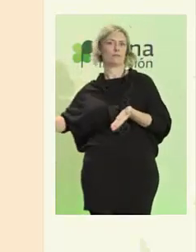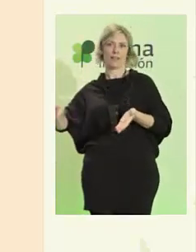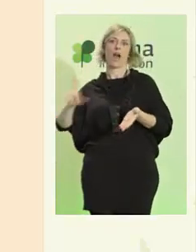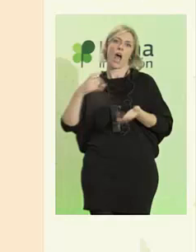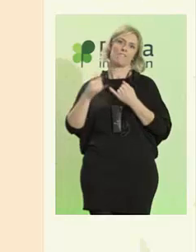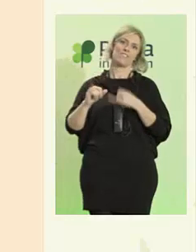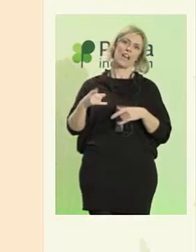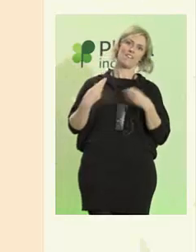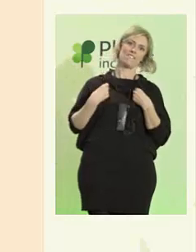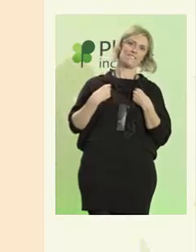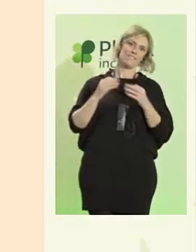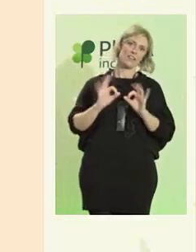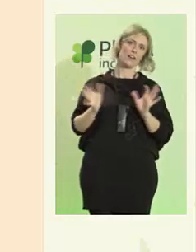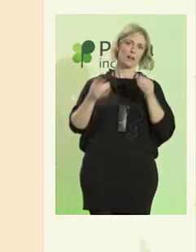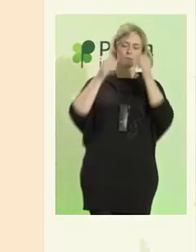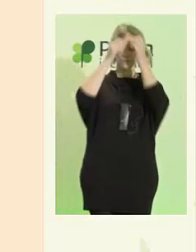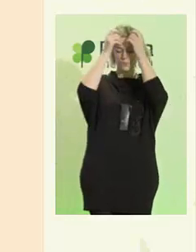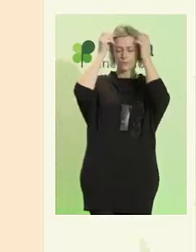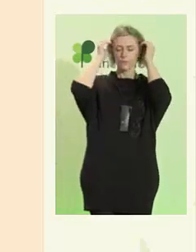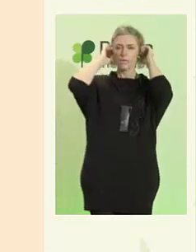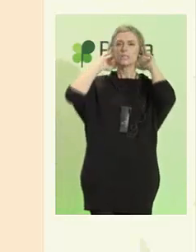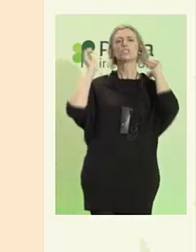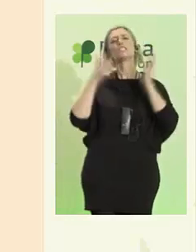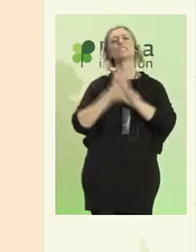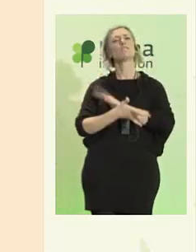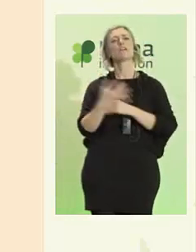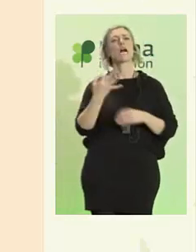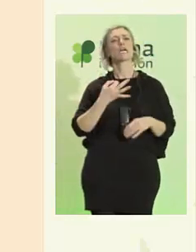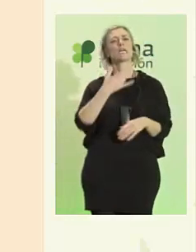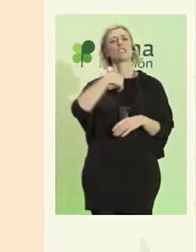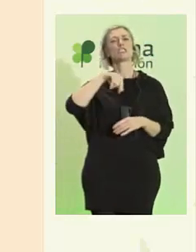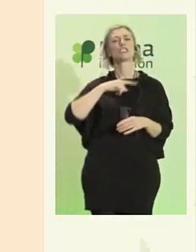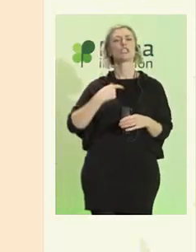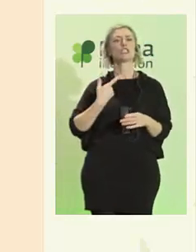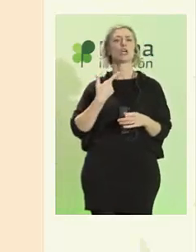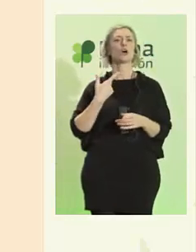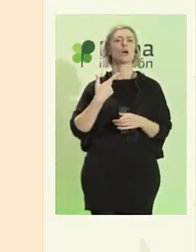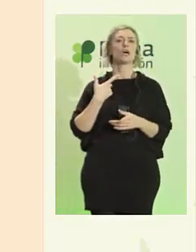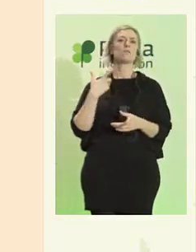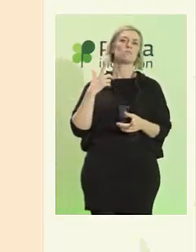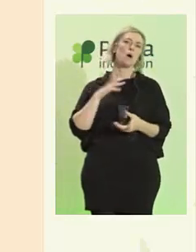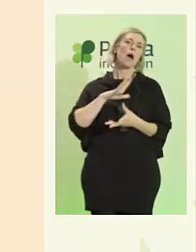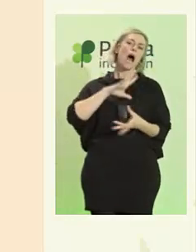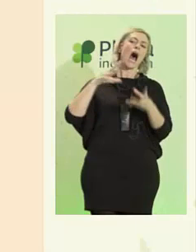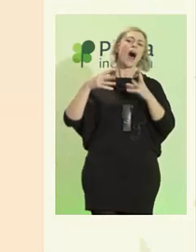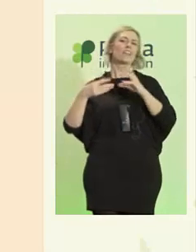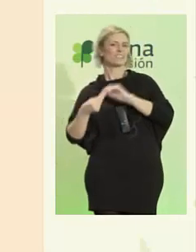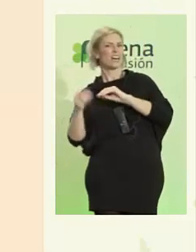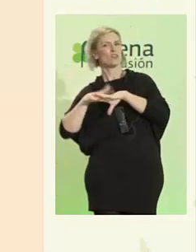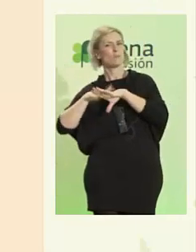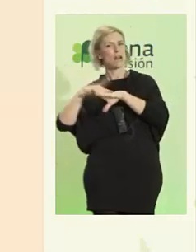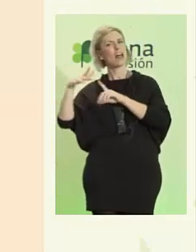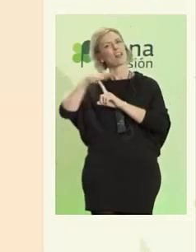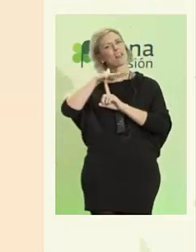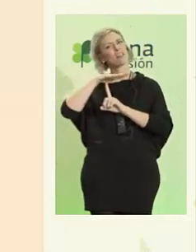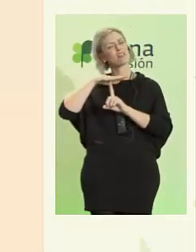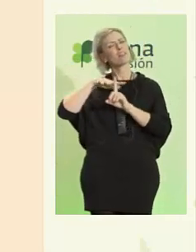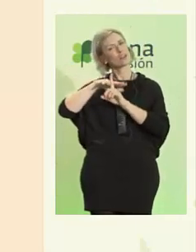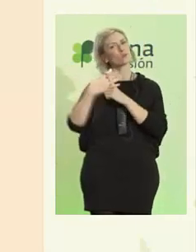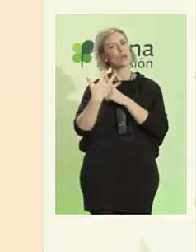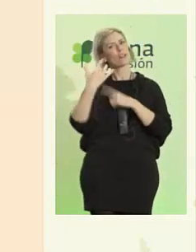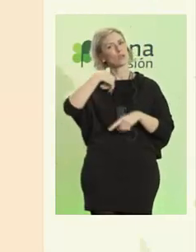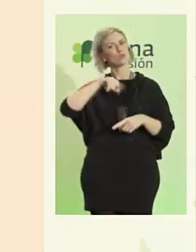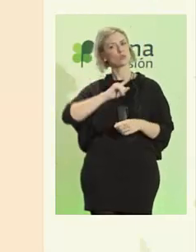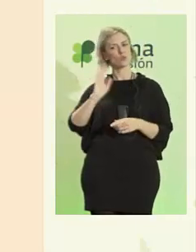quiere decir? Que podemos adaptarnos a circunstancias que nos perjudican. Podemos ser esa rana que va quedándose